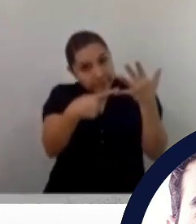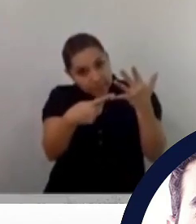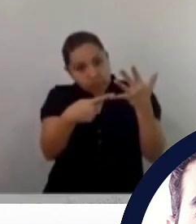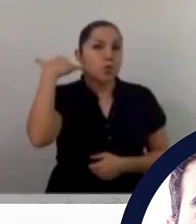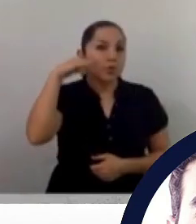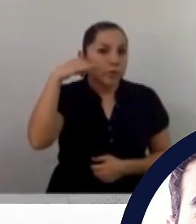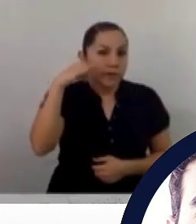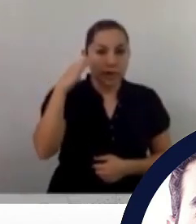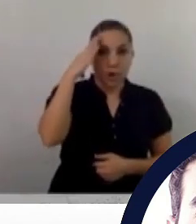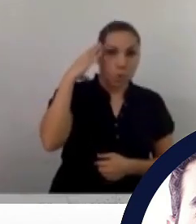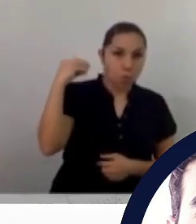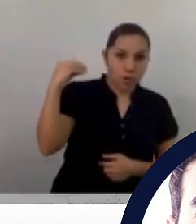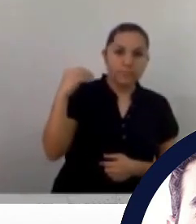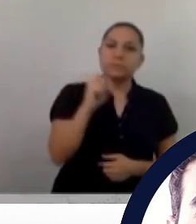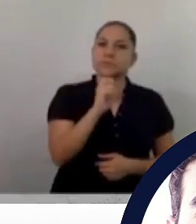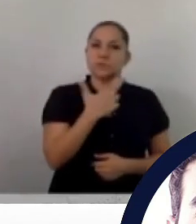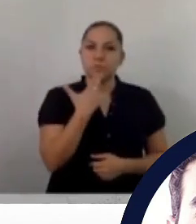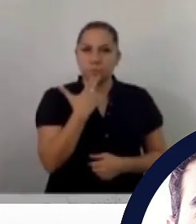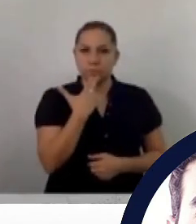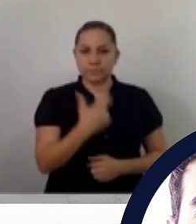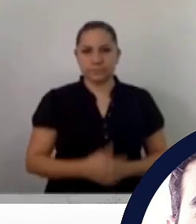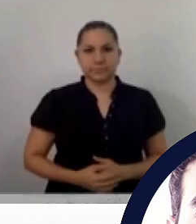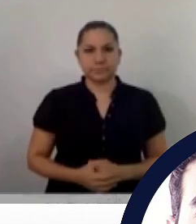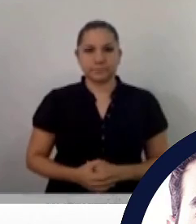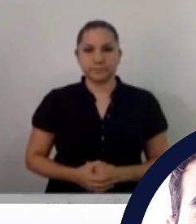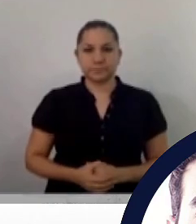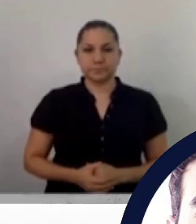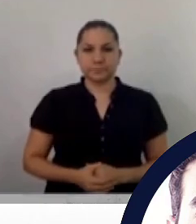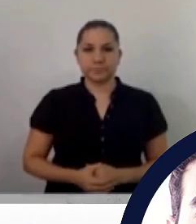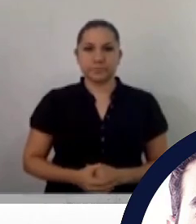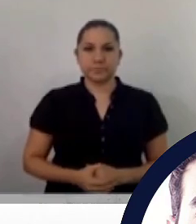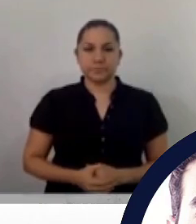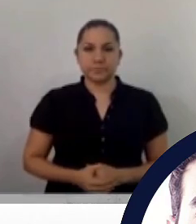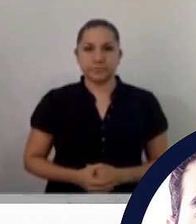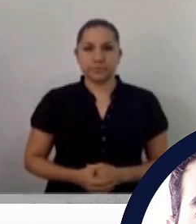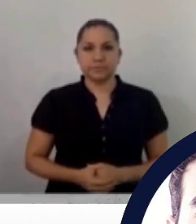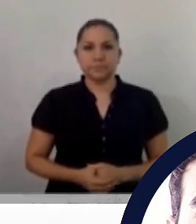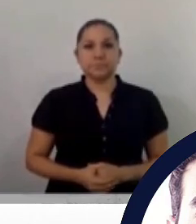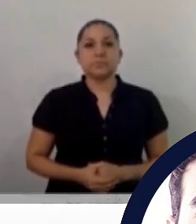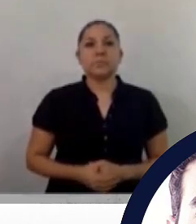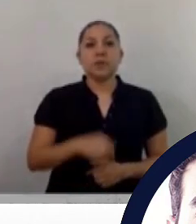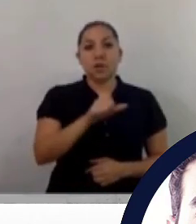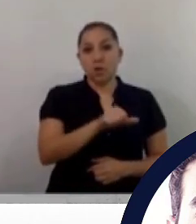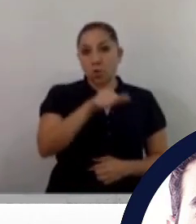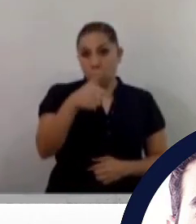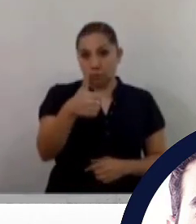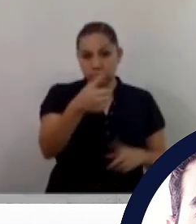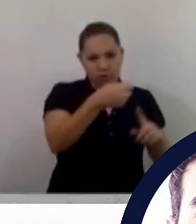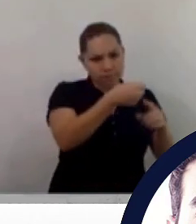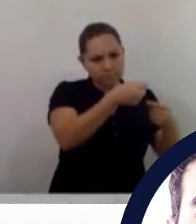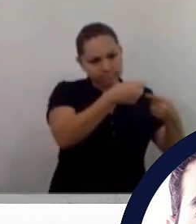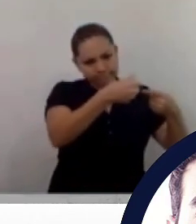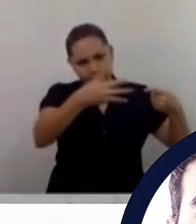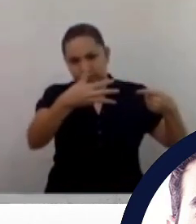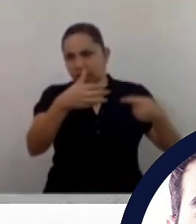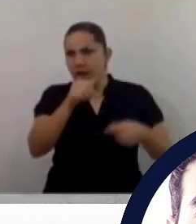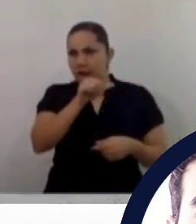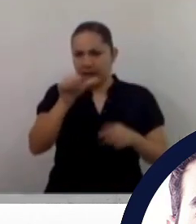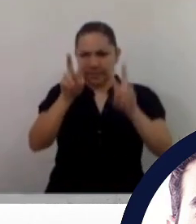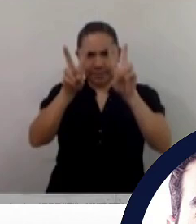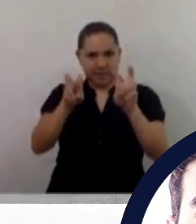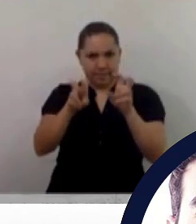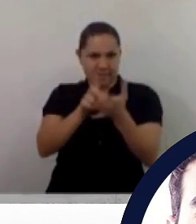internacionales. Y también creo que el medio ambiente es una de sus debilidades más relevantes. Y si se empiezan a